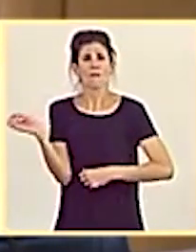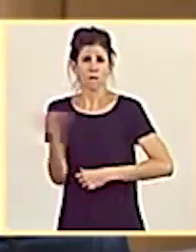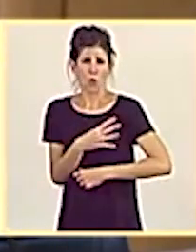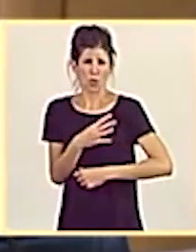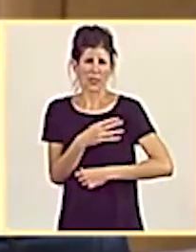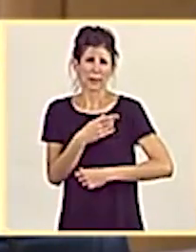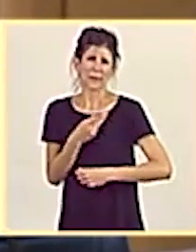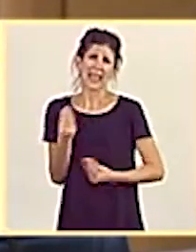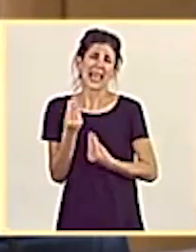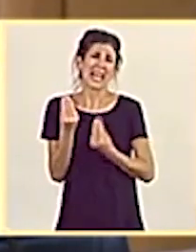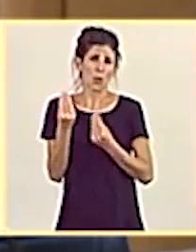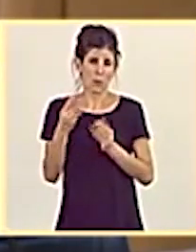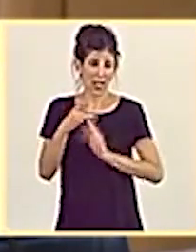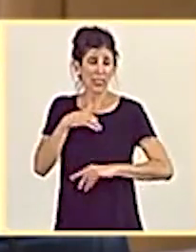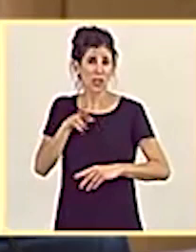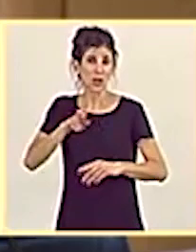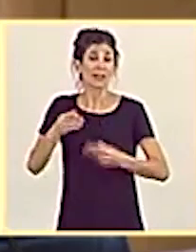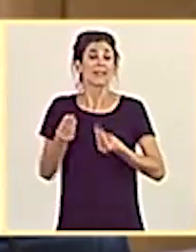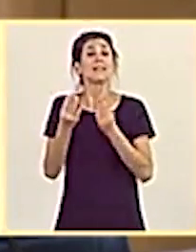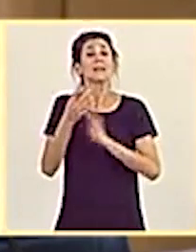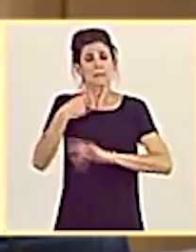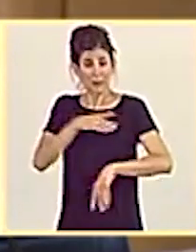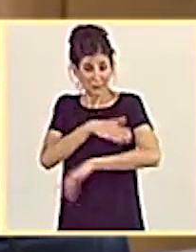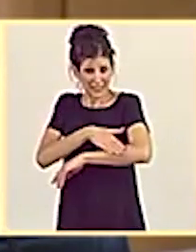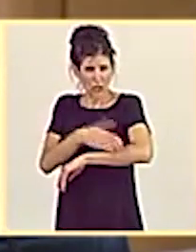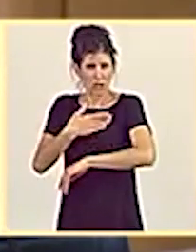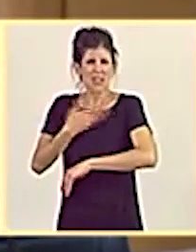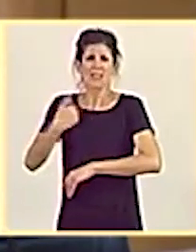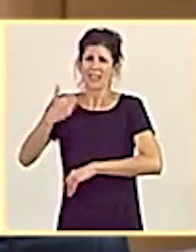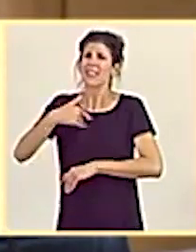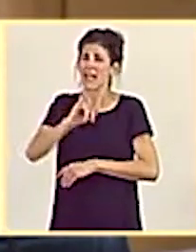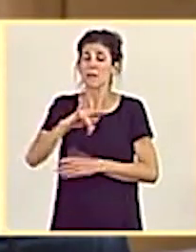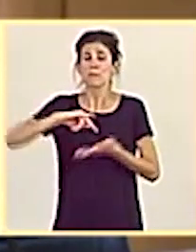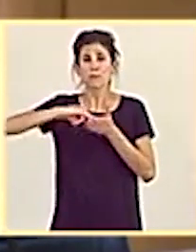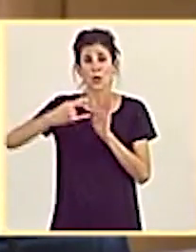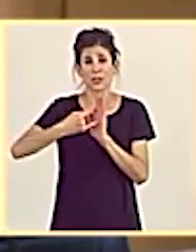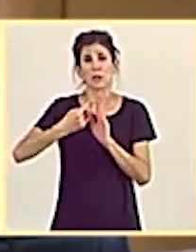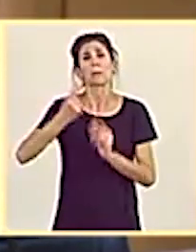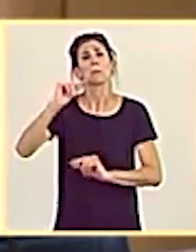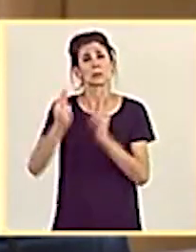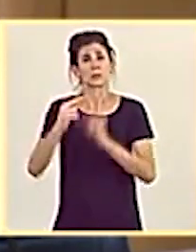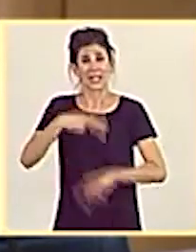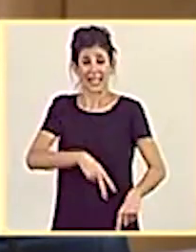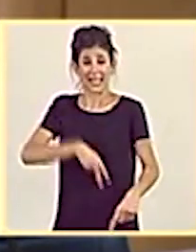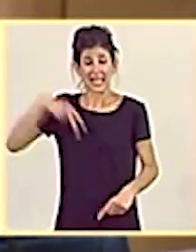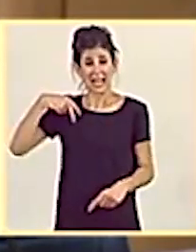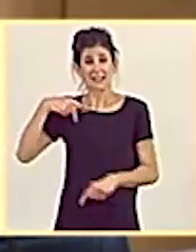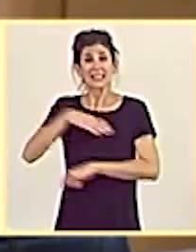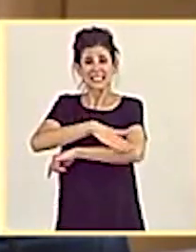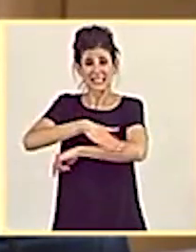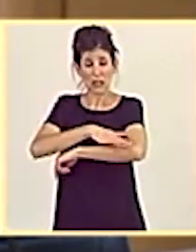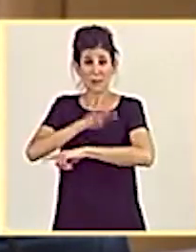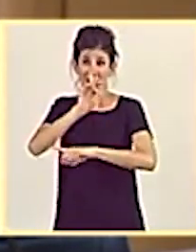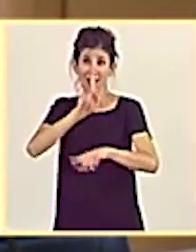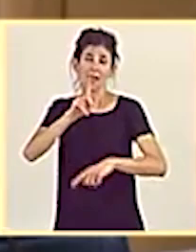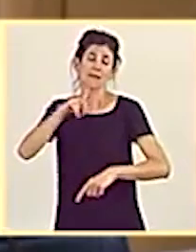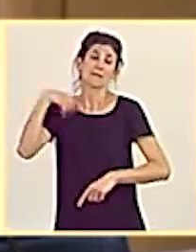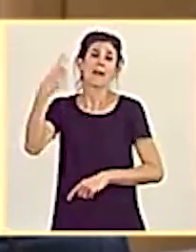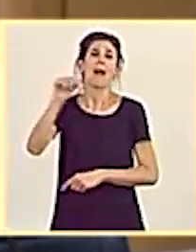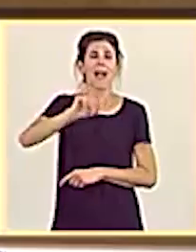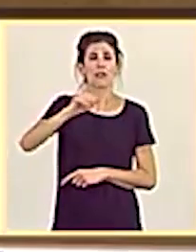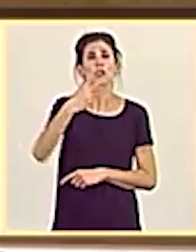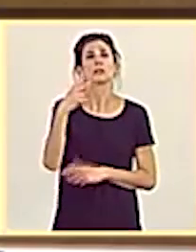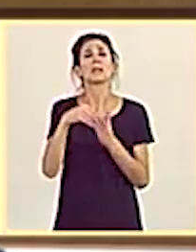recuperación. Y, por ejemplo, mi ministerio incorpora ya en el proyecto de presupuestos generales del Estado para el año 2021,